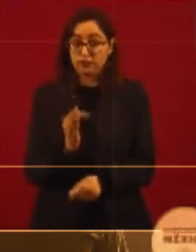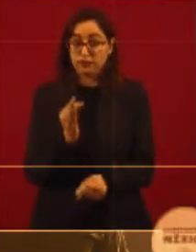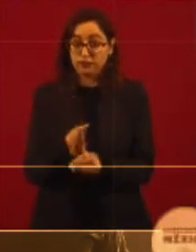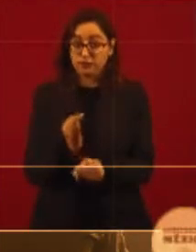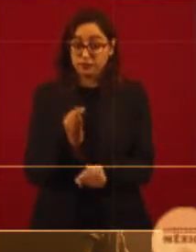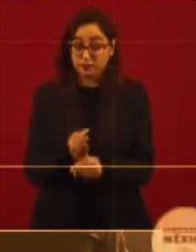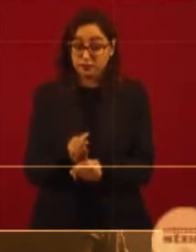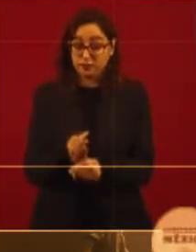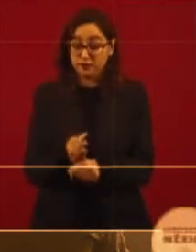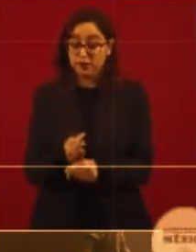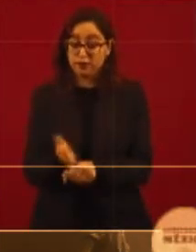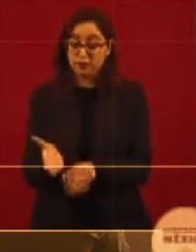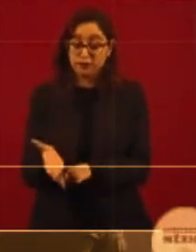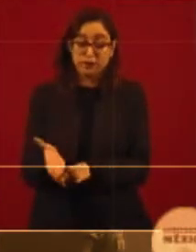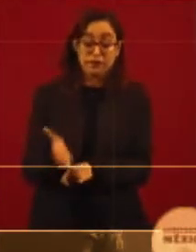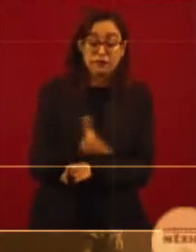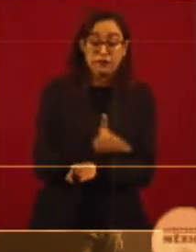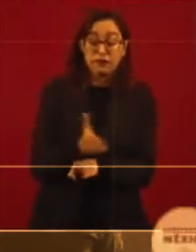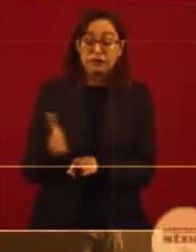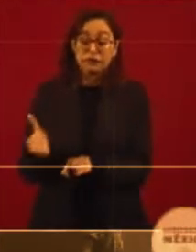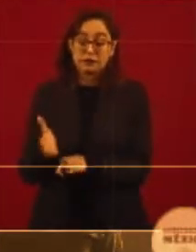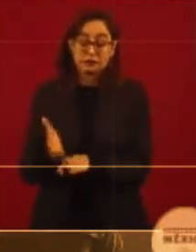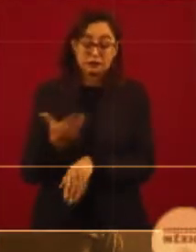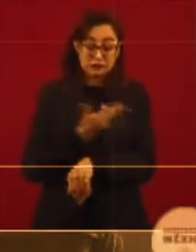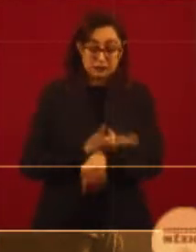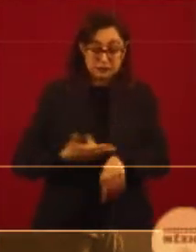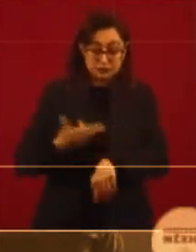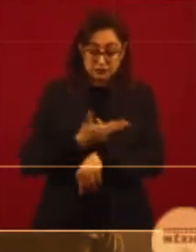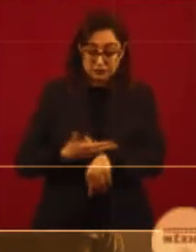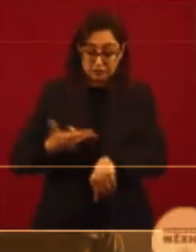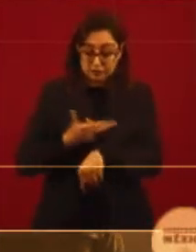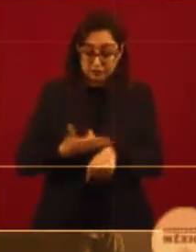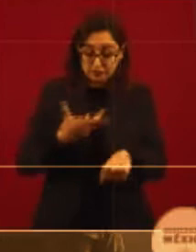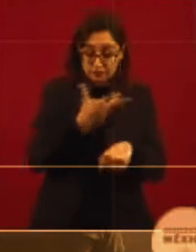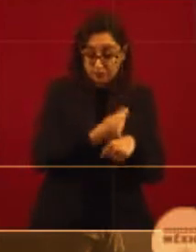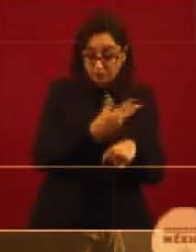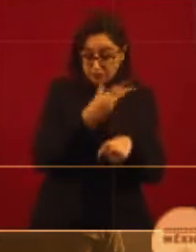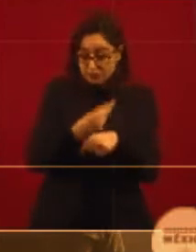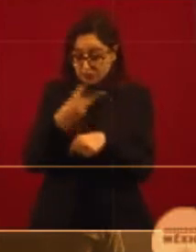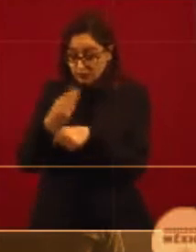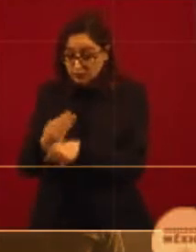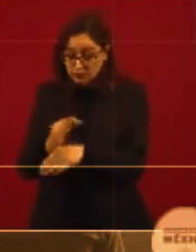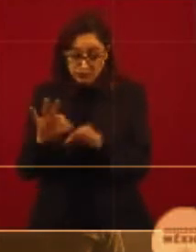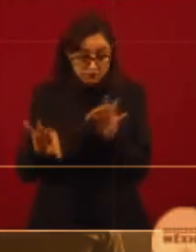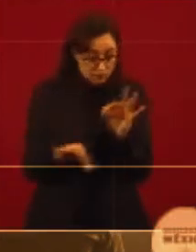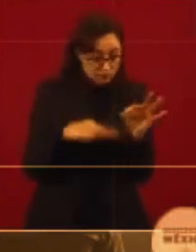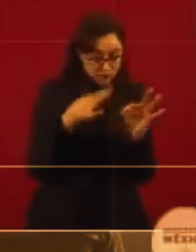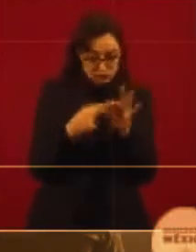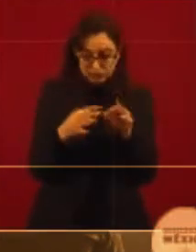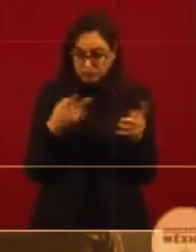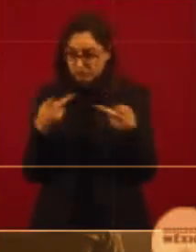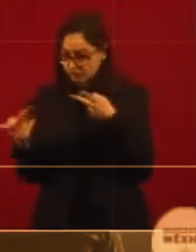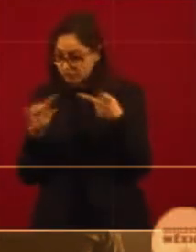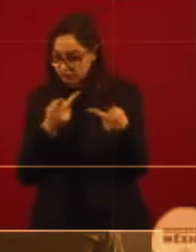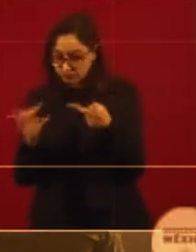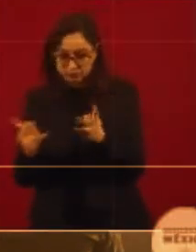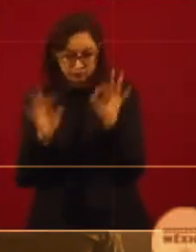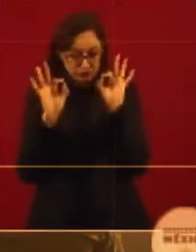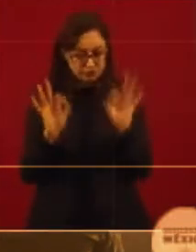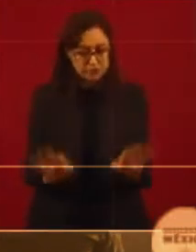calibrar todo el plan de vacunación.